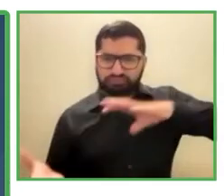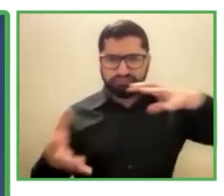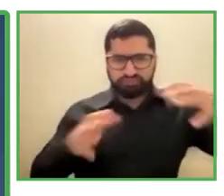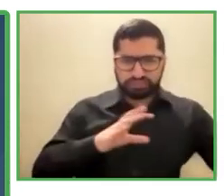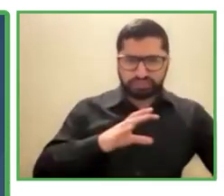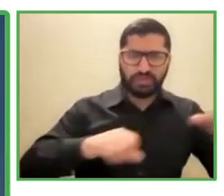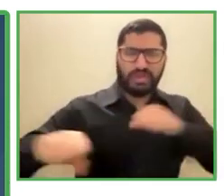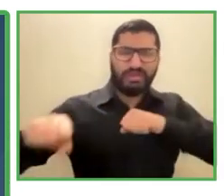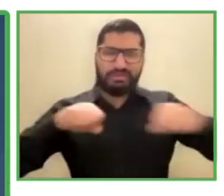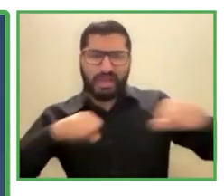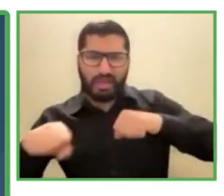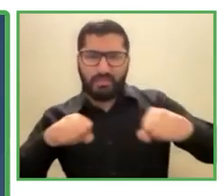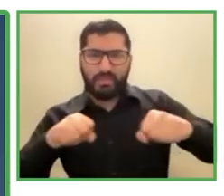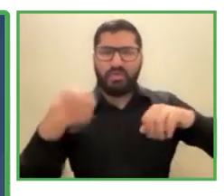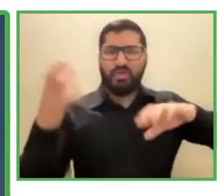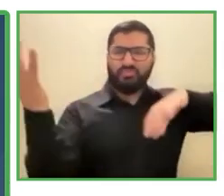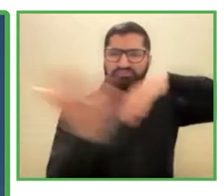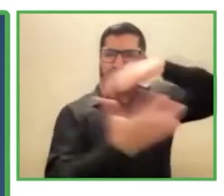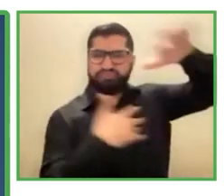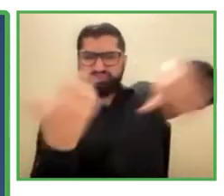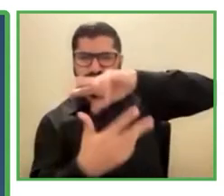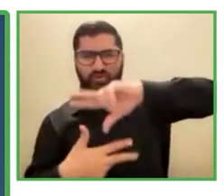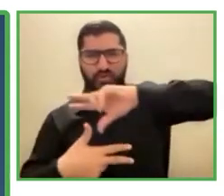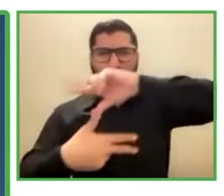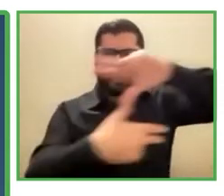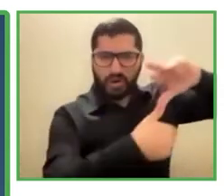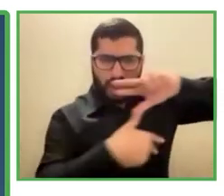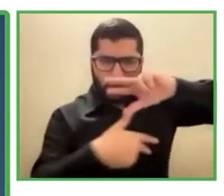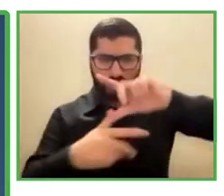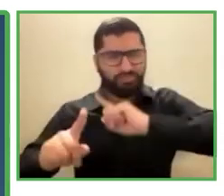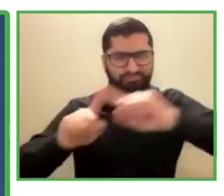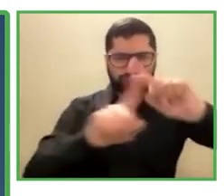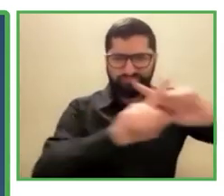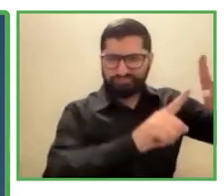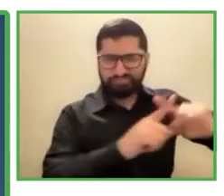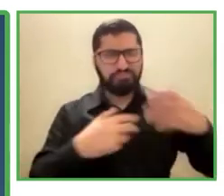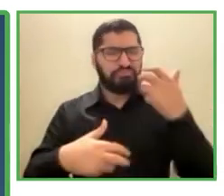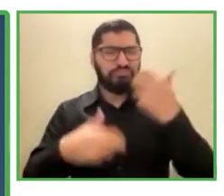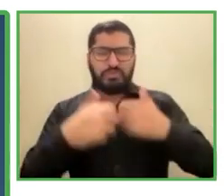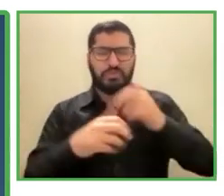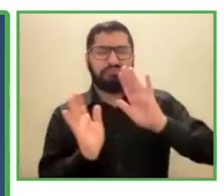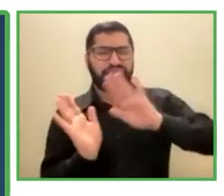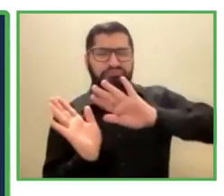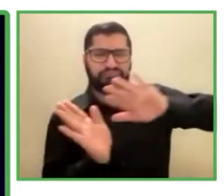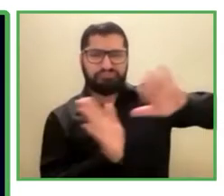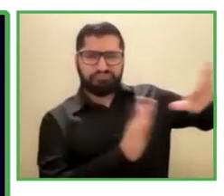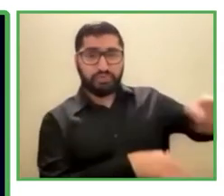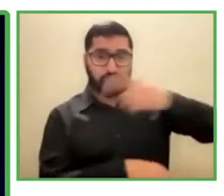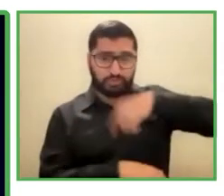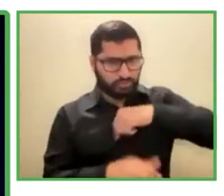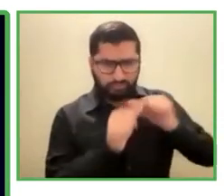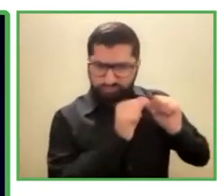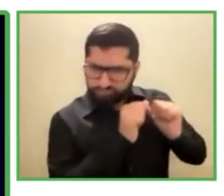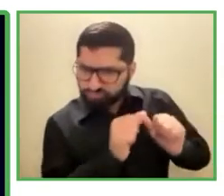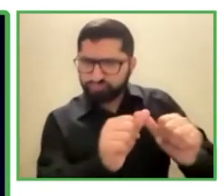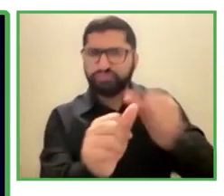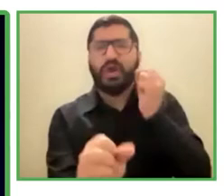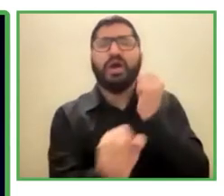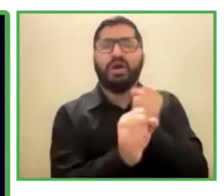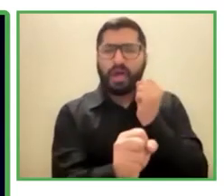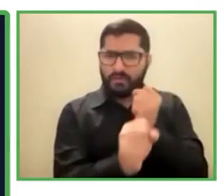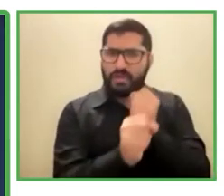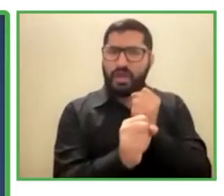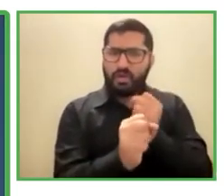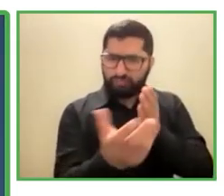y otro tipo de desastres naturales con humanos. Hemos estado operando de esta forma desde el año 2008. En primer lugar,